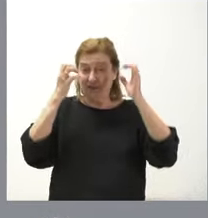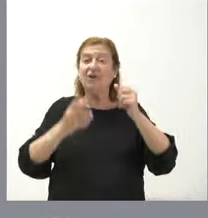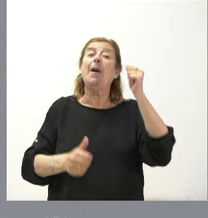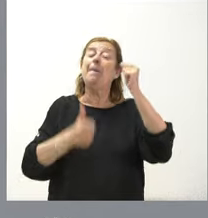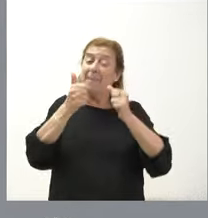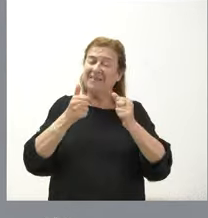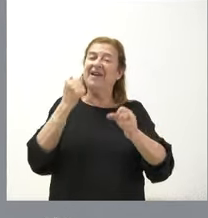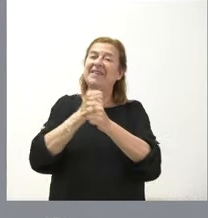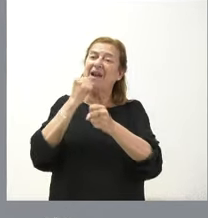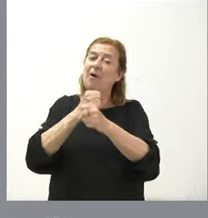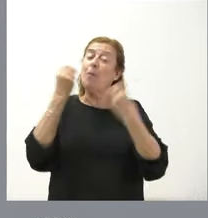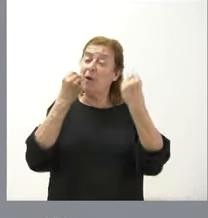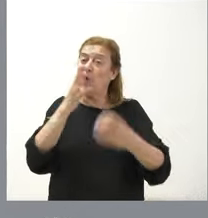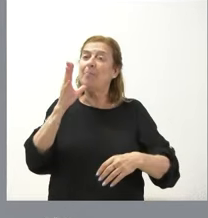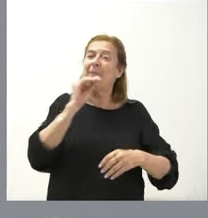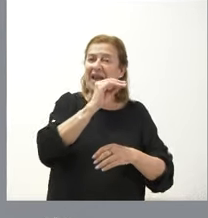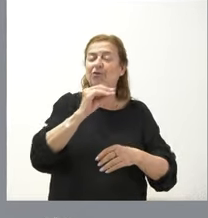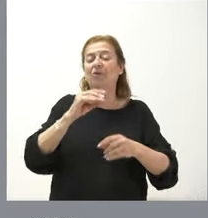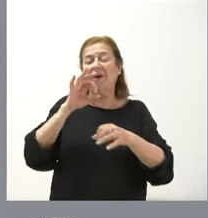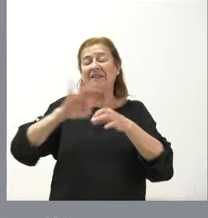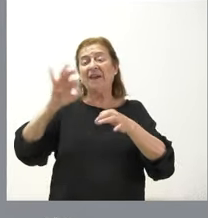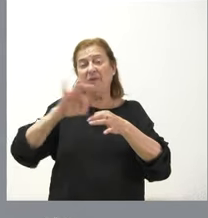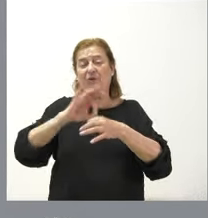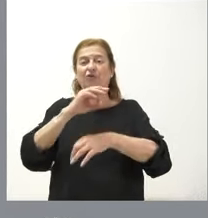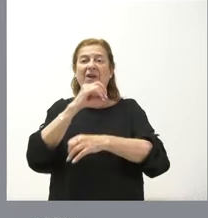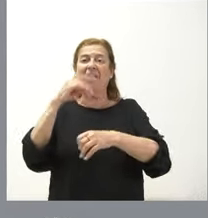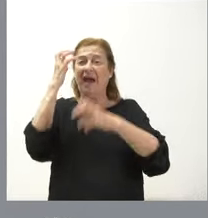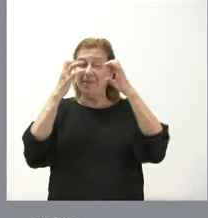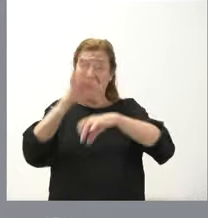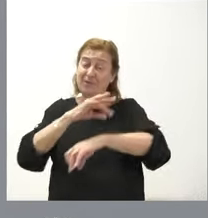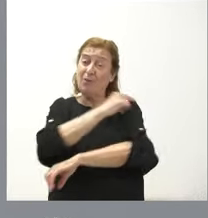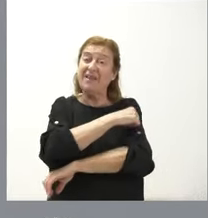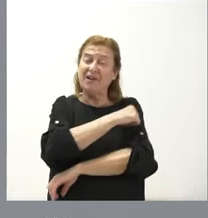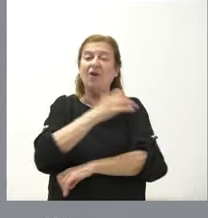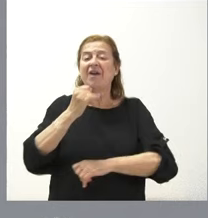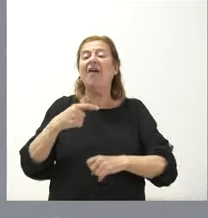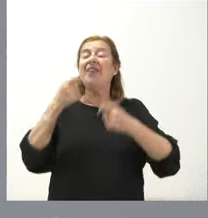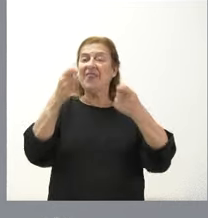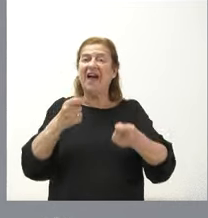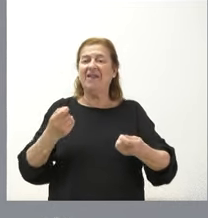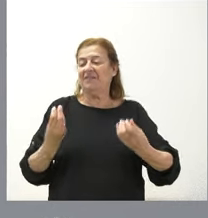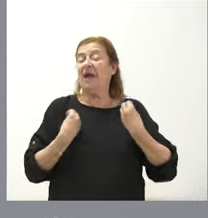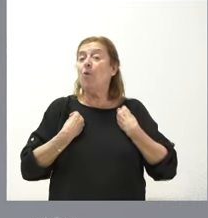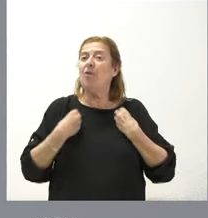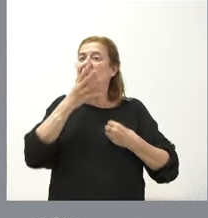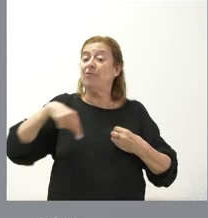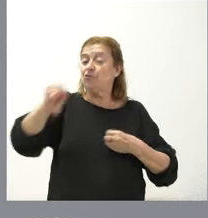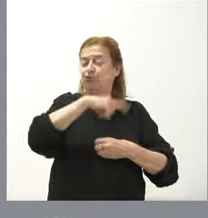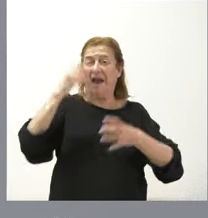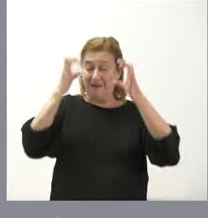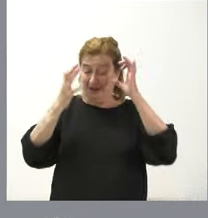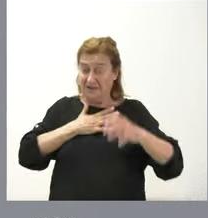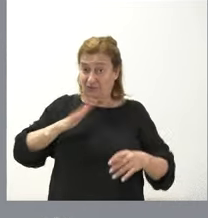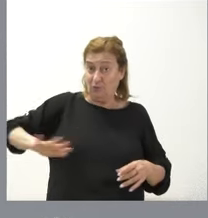margen de actuación a los servicios veterinarios y garantiza la salud de nuestra cabaña y garantiza por tanto